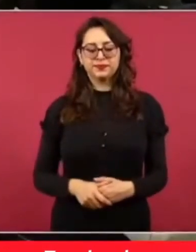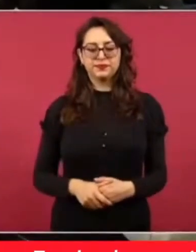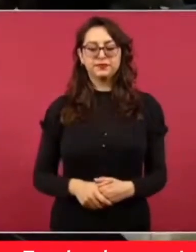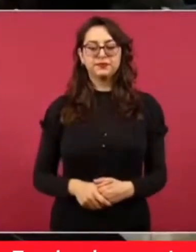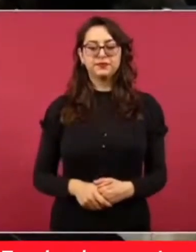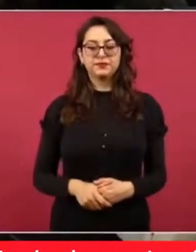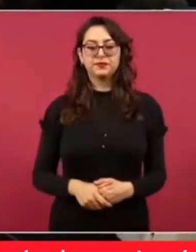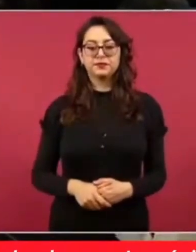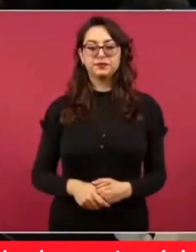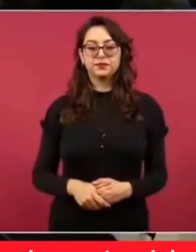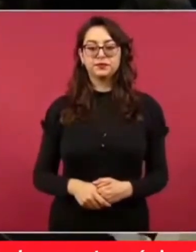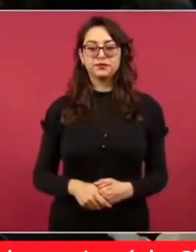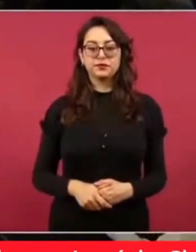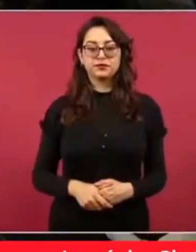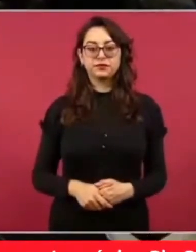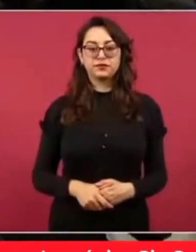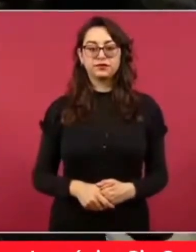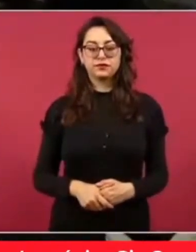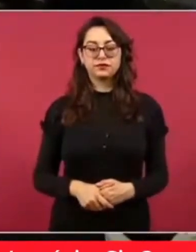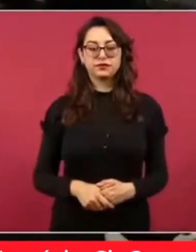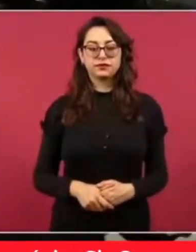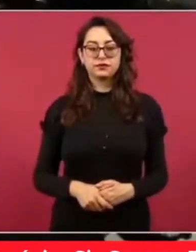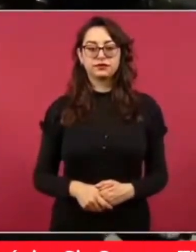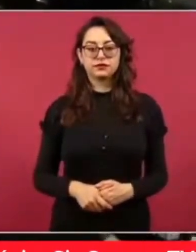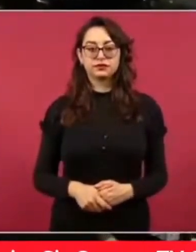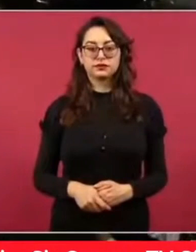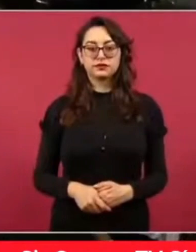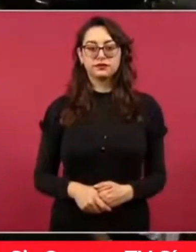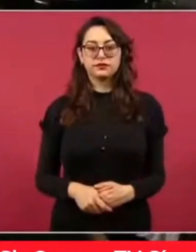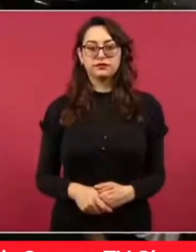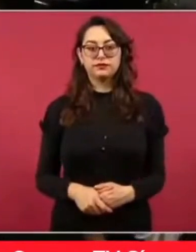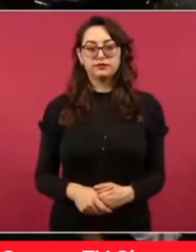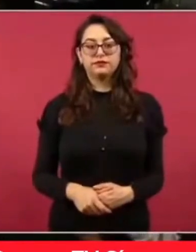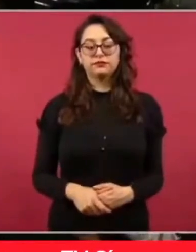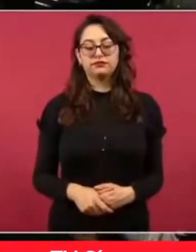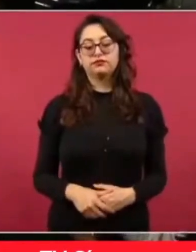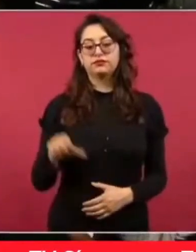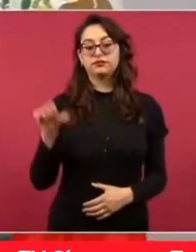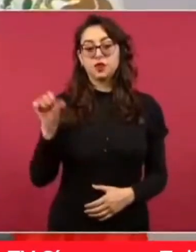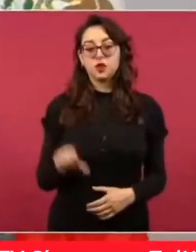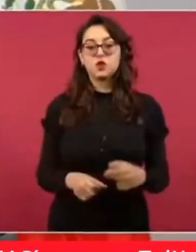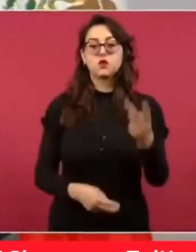dedicarles un concierto,